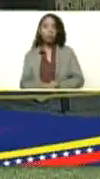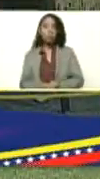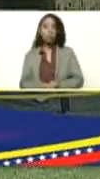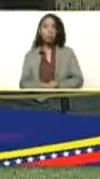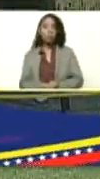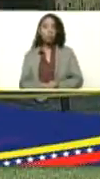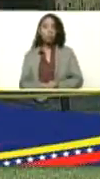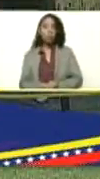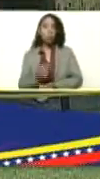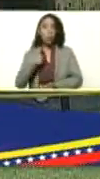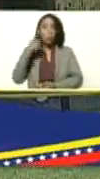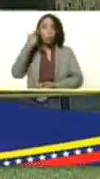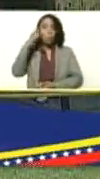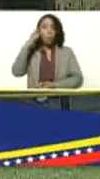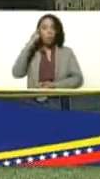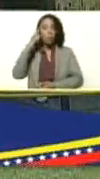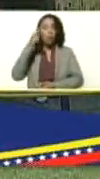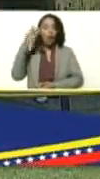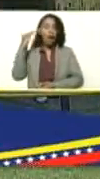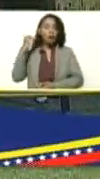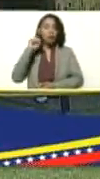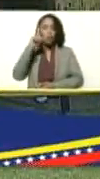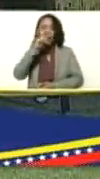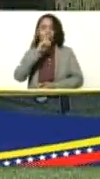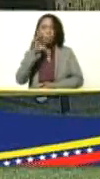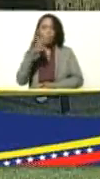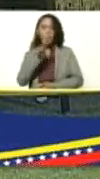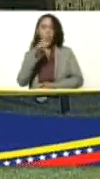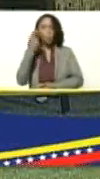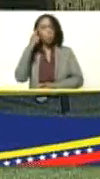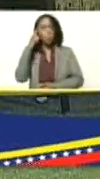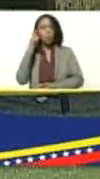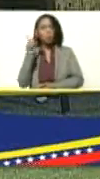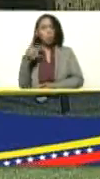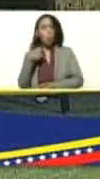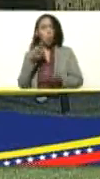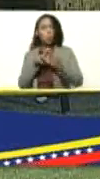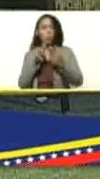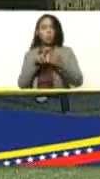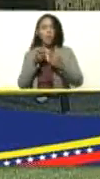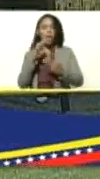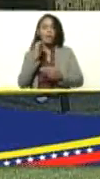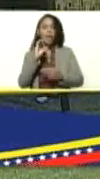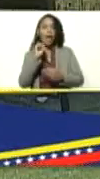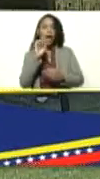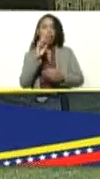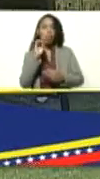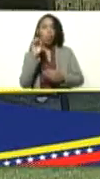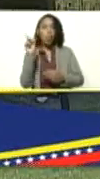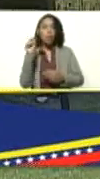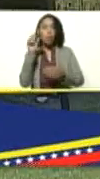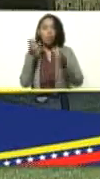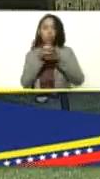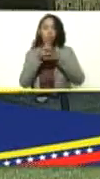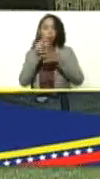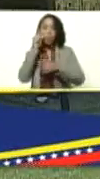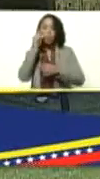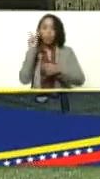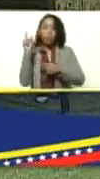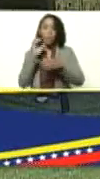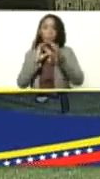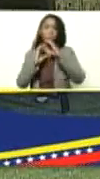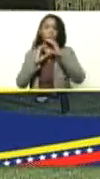yo recuerdo por allá en un año no me acuerdo cuando que yo conocí a Ricardo con un grupo de muchachos y